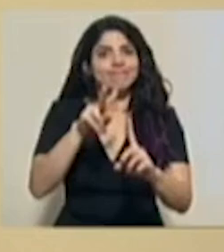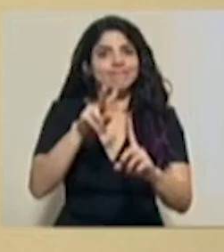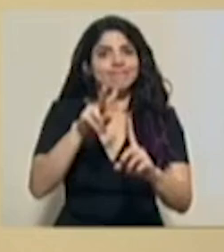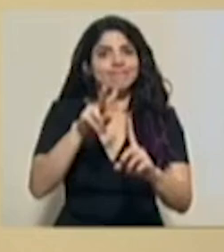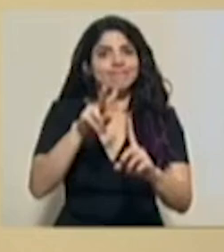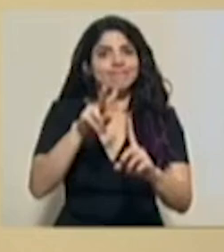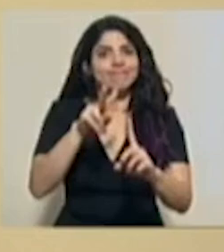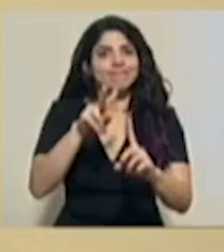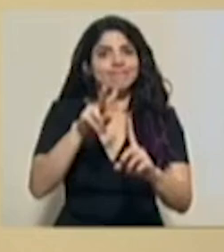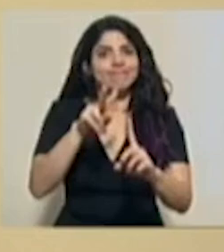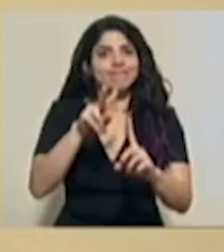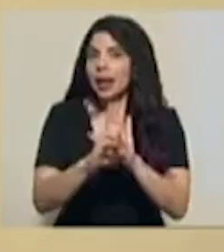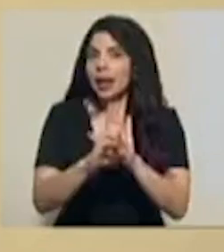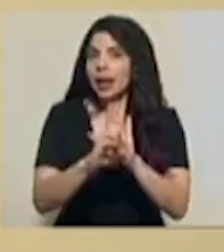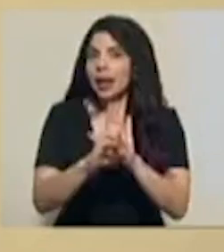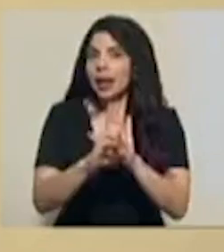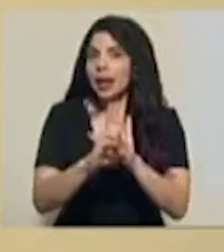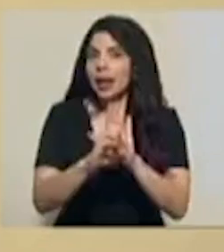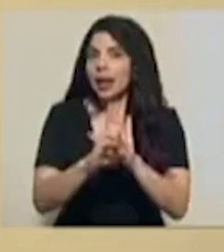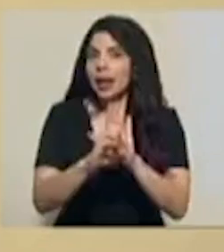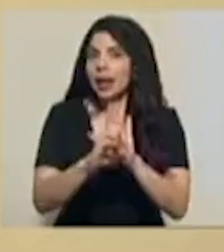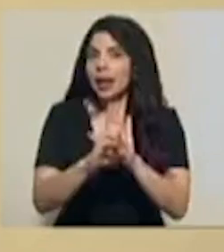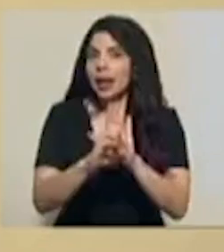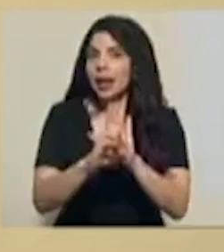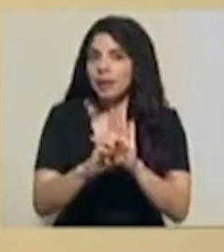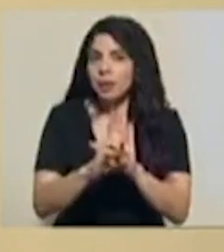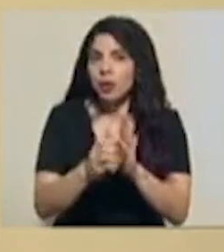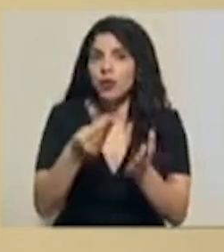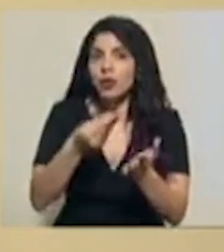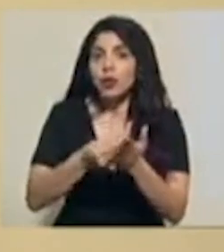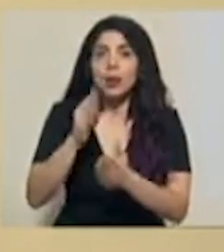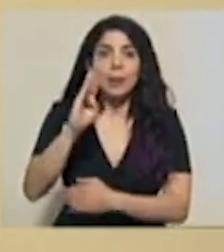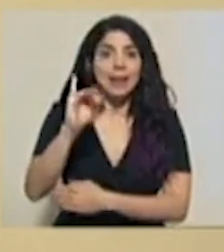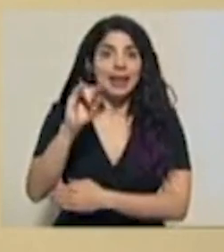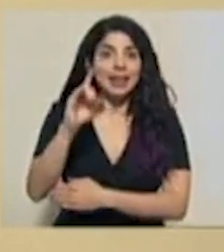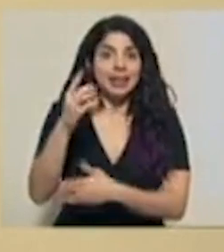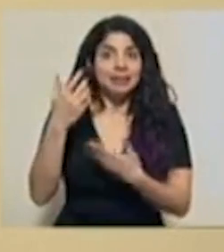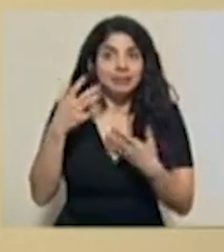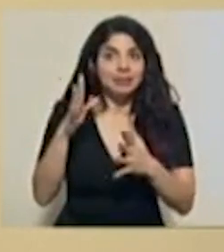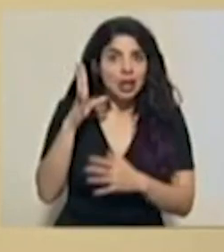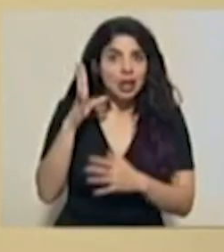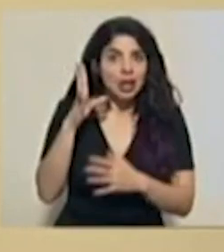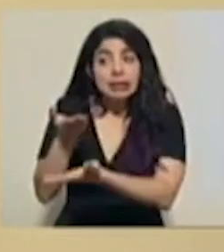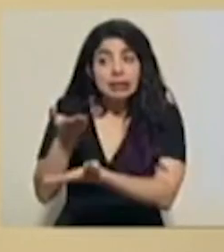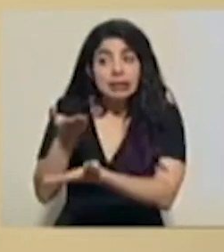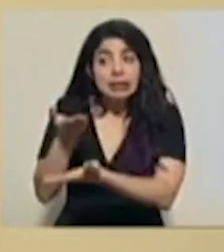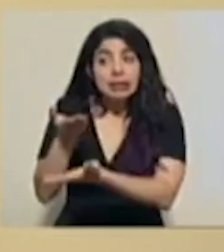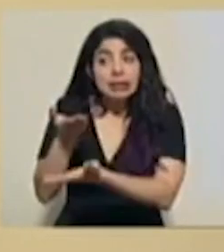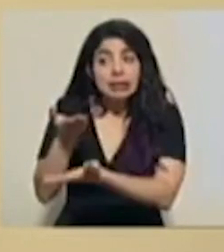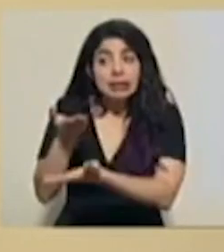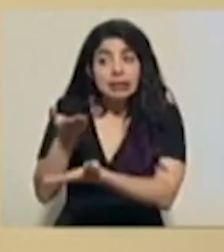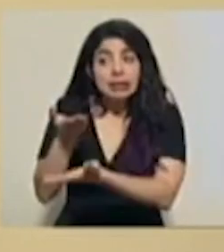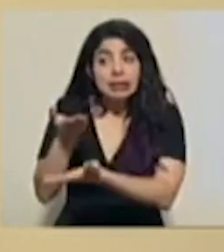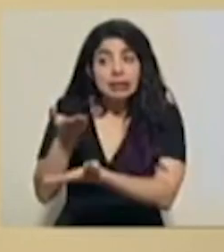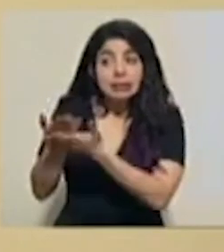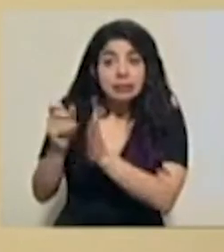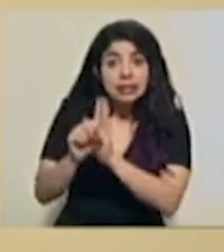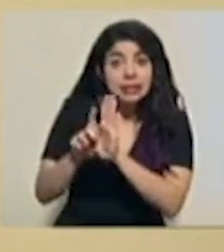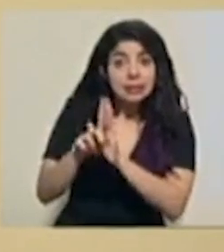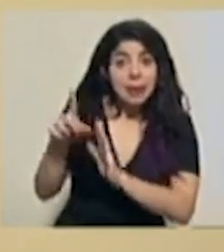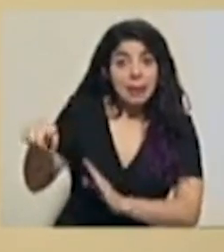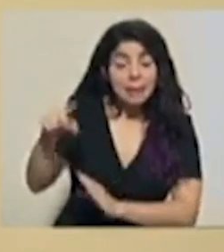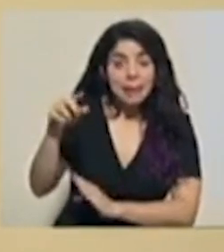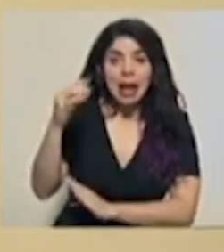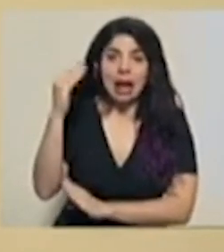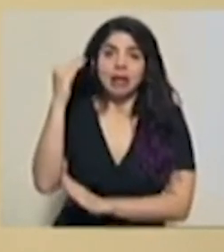que se han contemplado, que se han enviado también a la Asamblea Legislativa para conocimiento y para lo cual pedimos la colaboración para que puedan ser aprobados,